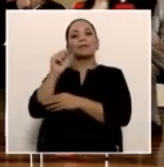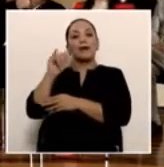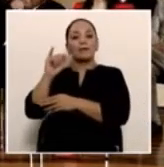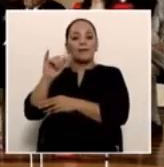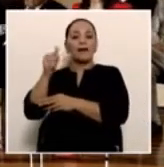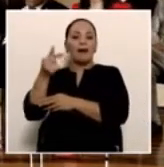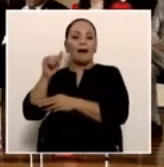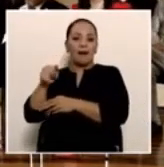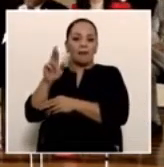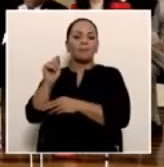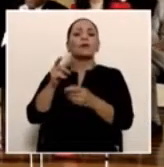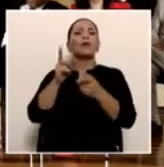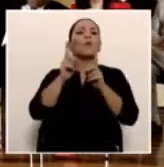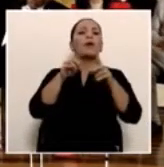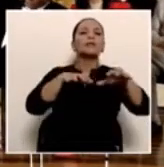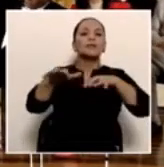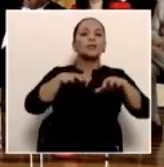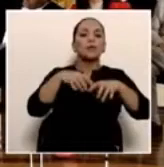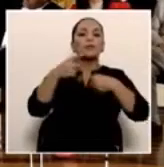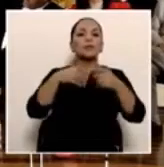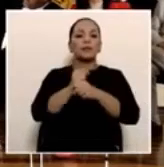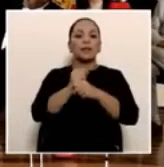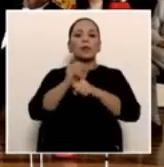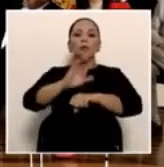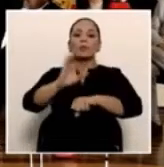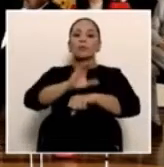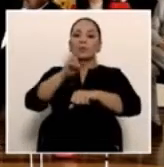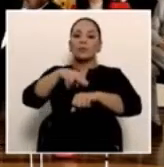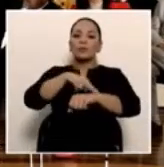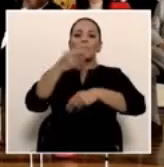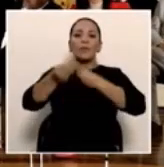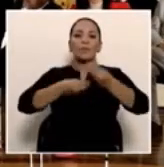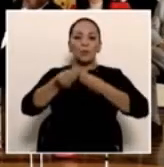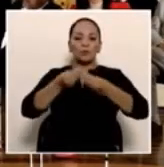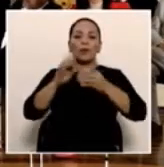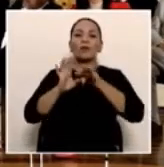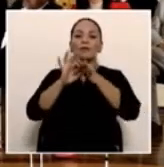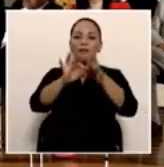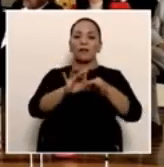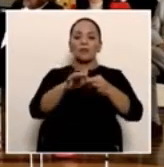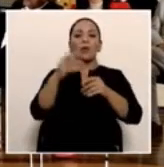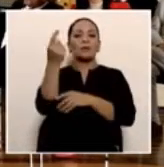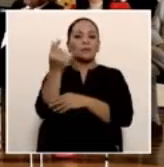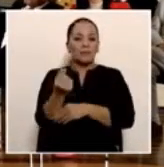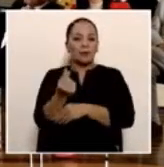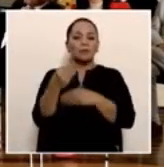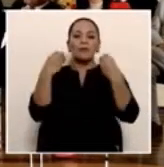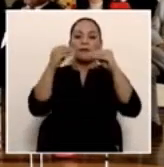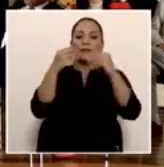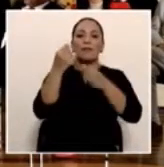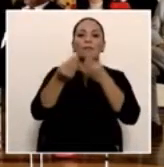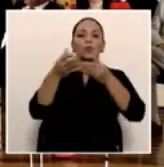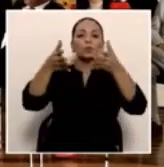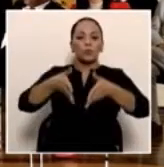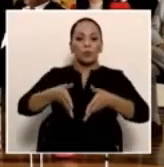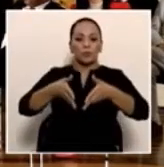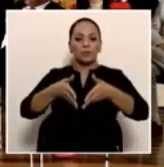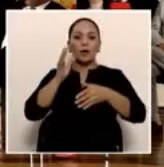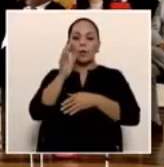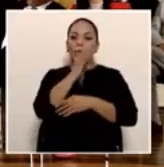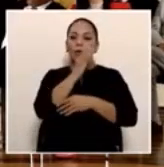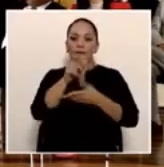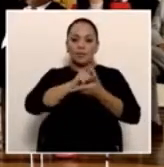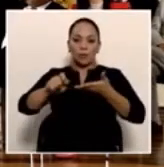consulta. ¿Qué acciones se van a tomar con el Consejo Nacional de Producción con relación a los precios que venden los productores a los comedores